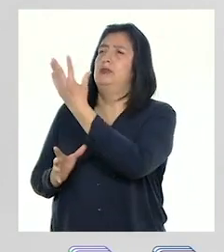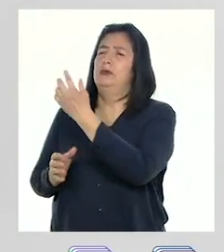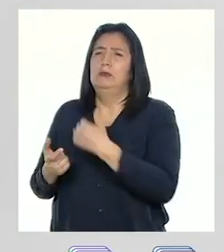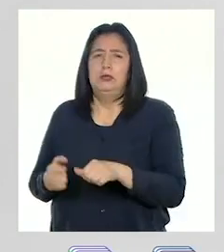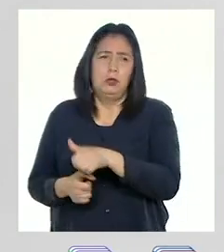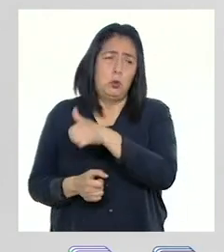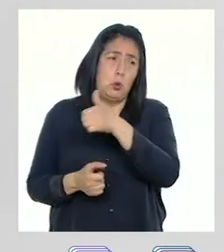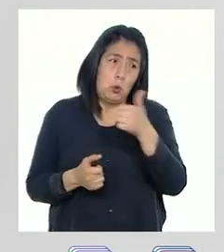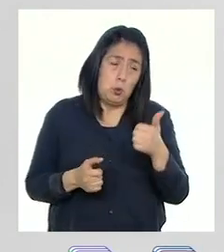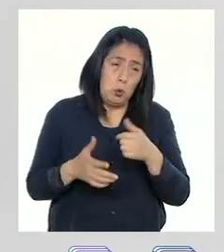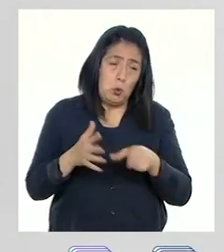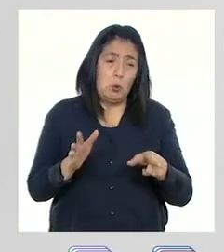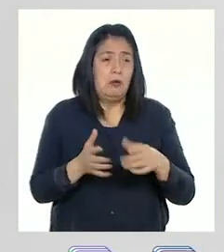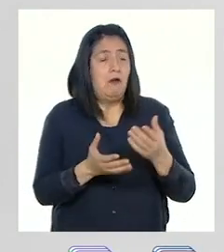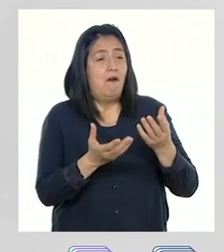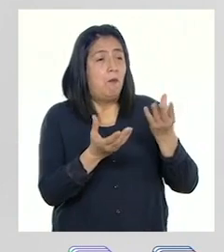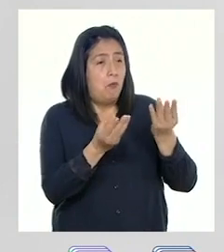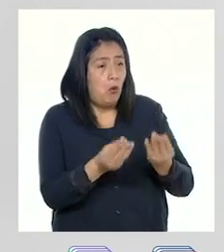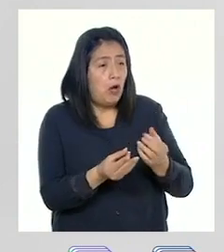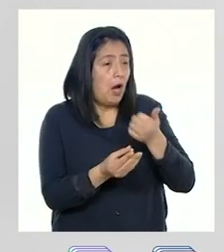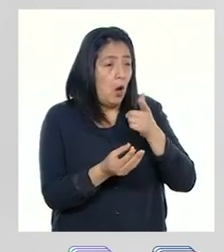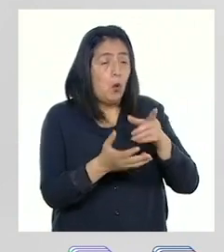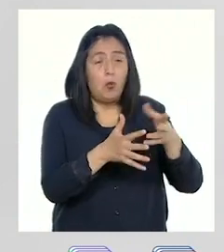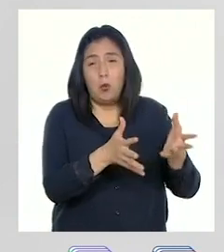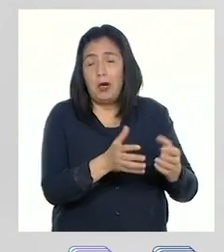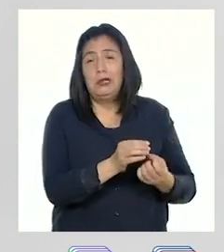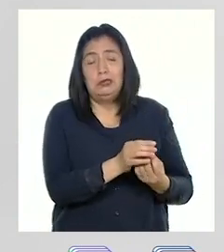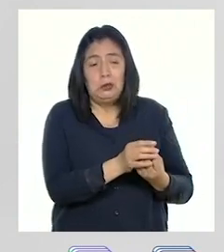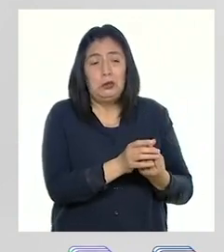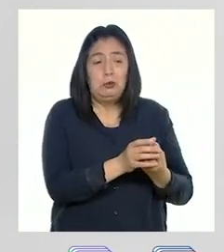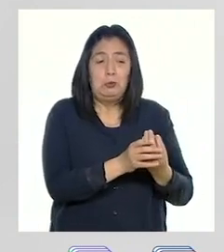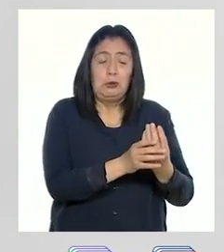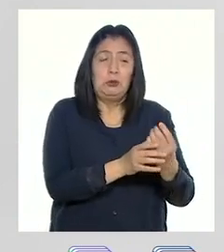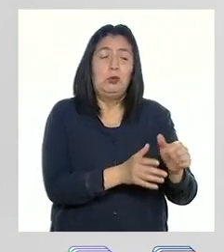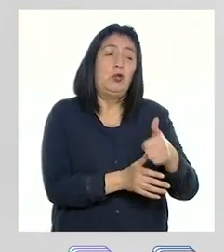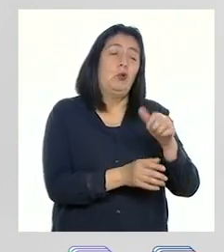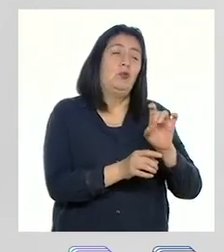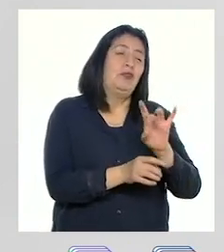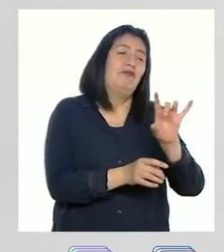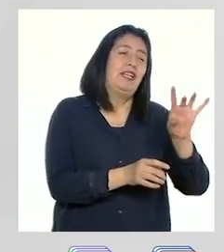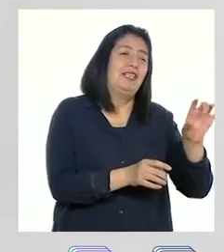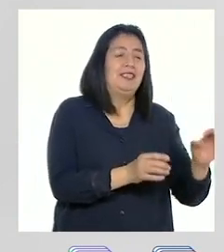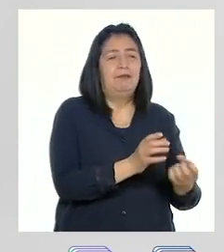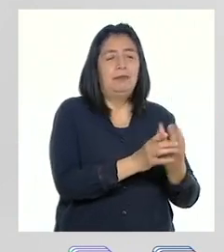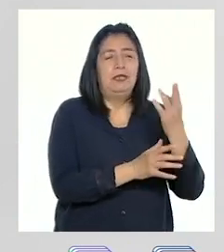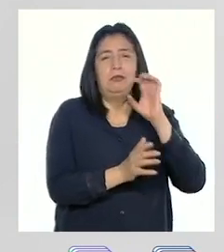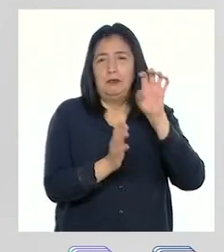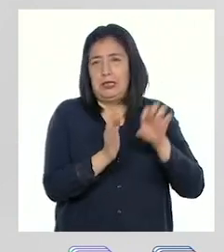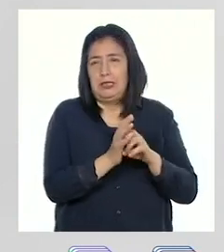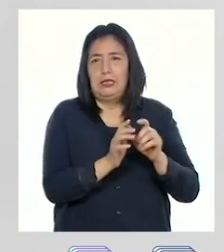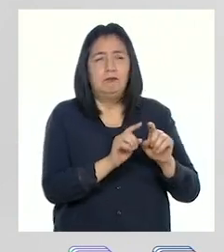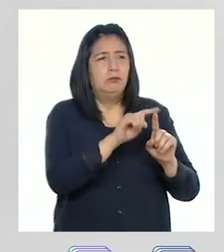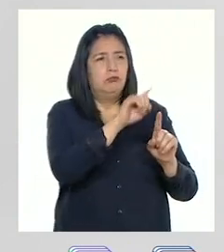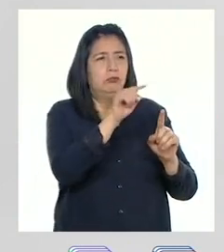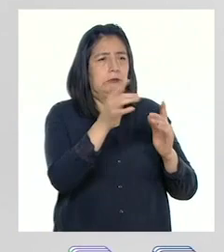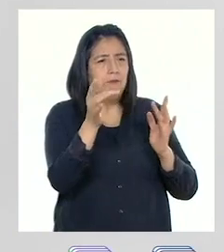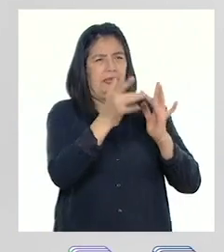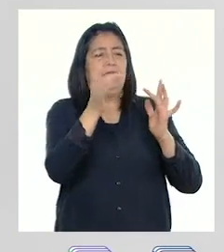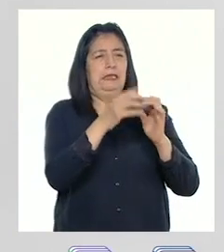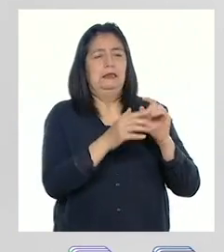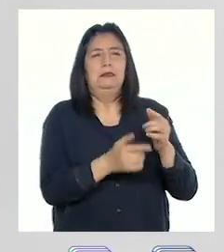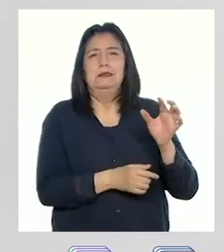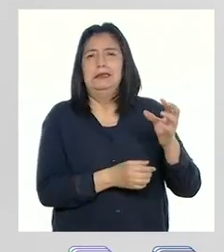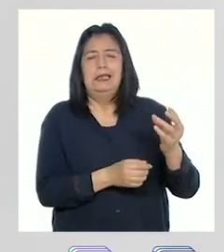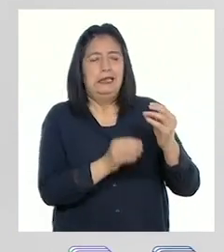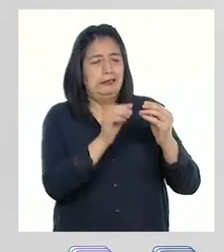mientras que cuando es escasa, origina el crecimiento de otros tipos de plantas, como el cactus, la